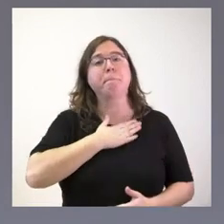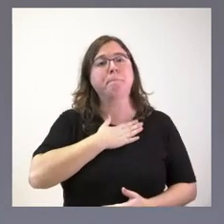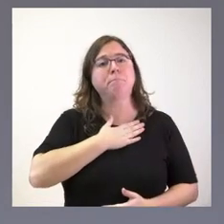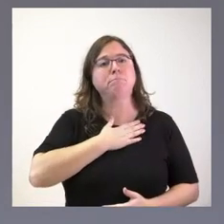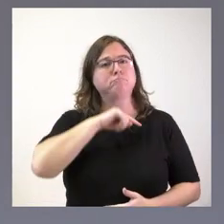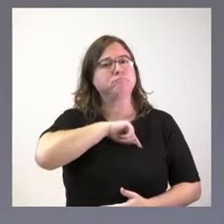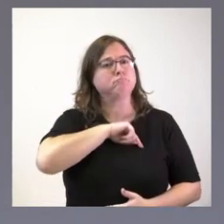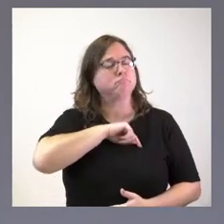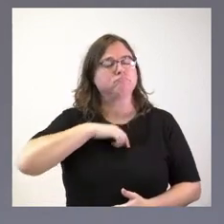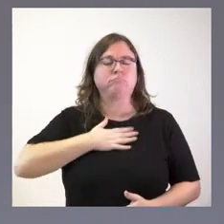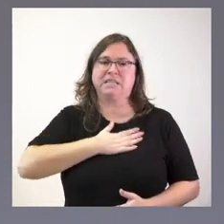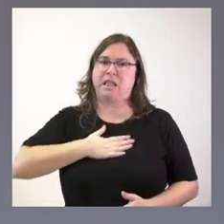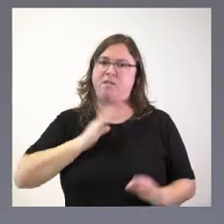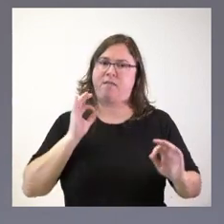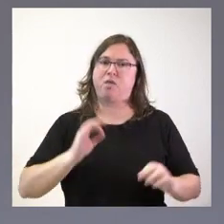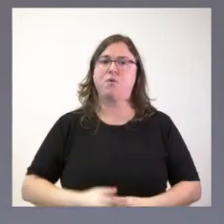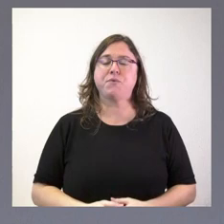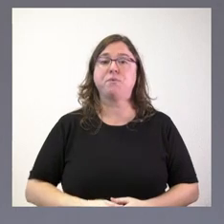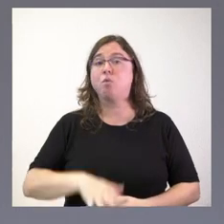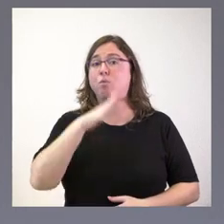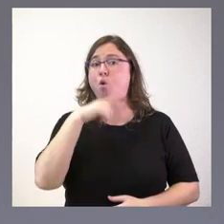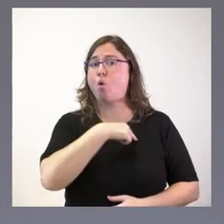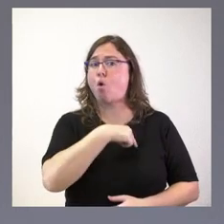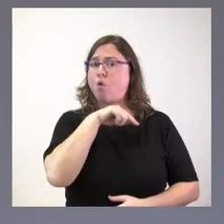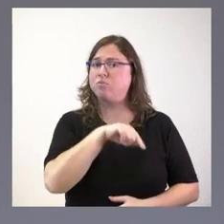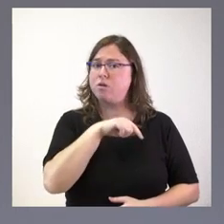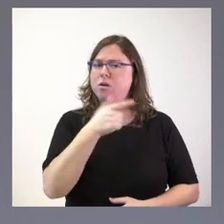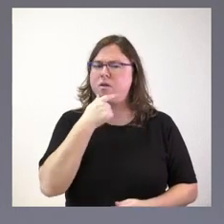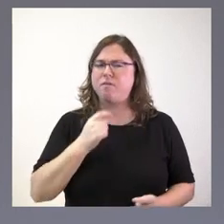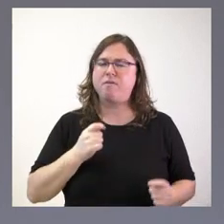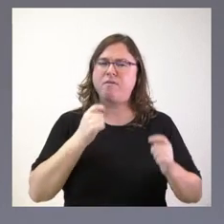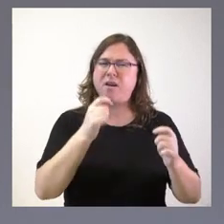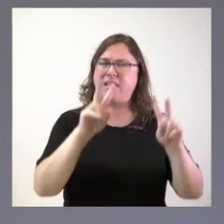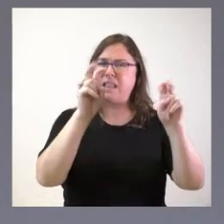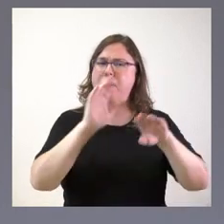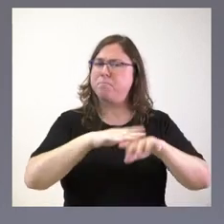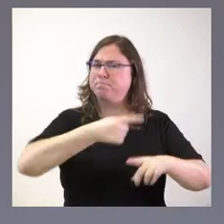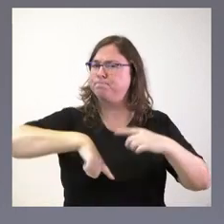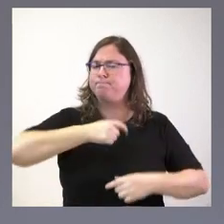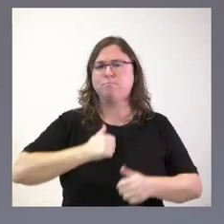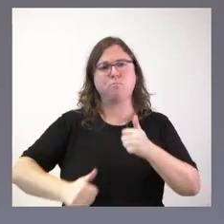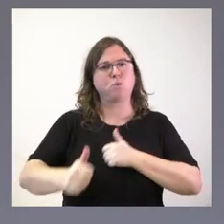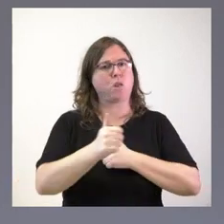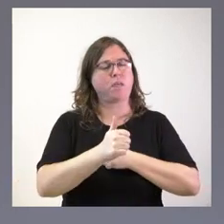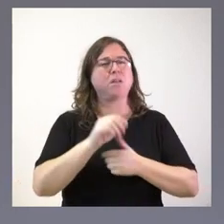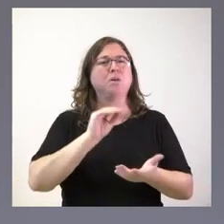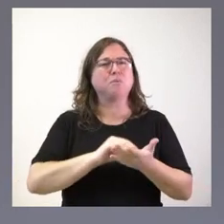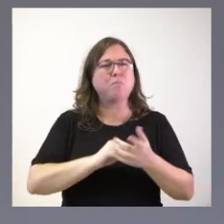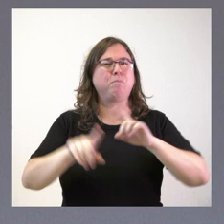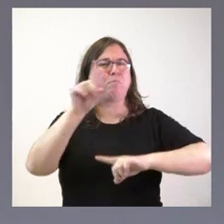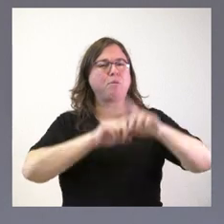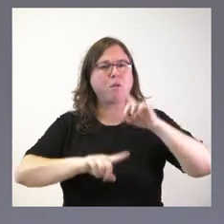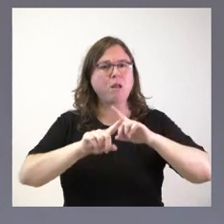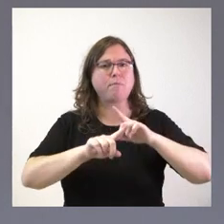de enorme satisfacción, porque esta comisión va a facilitar una cuestión que para nosotros es prioritaria para resolver muchos de los problemas